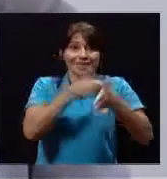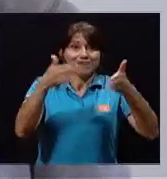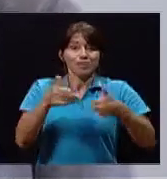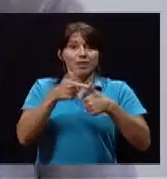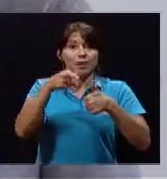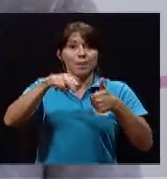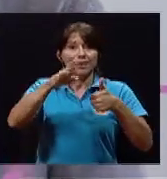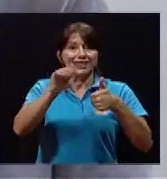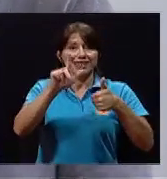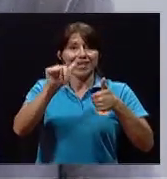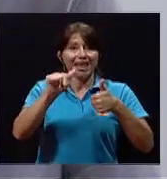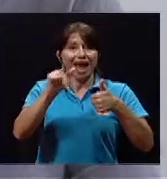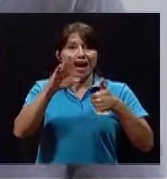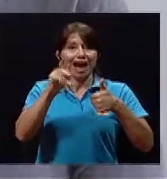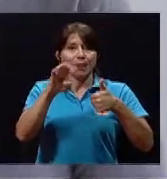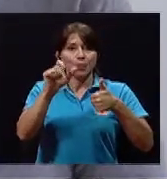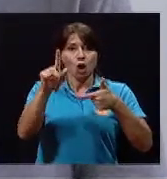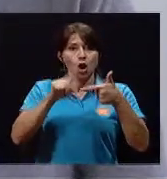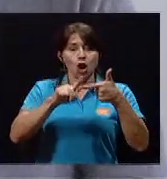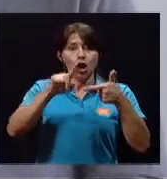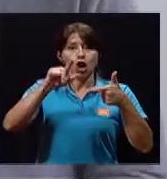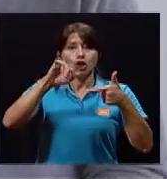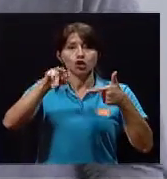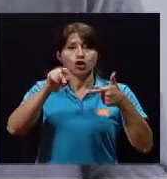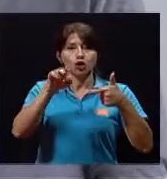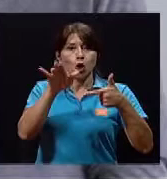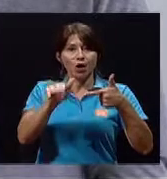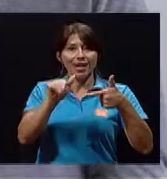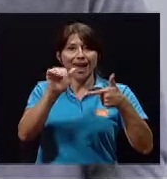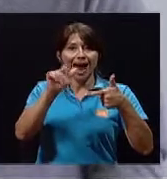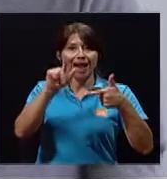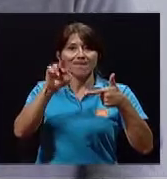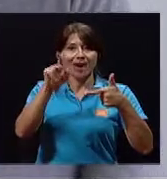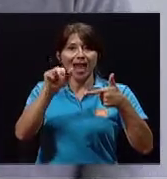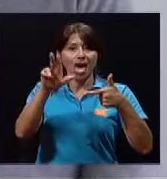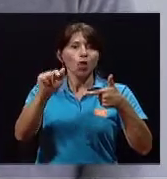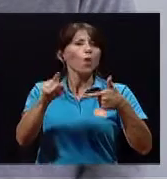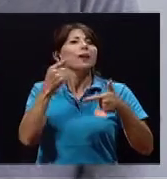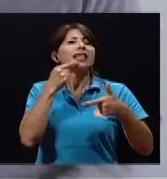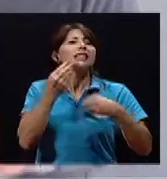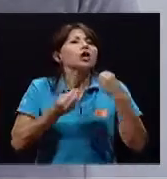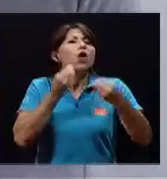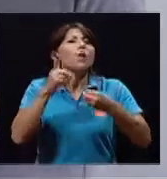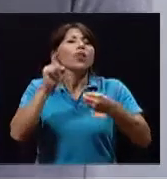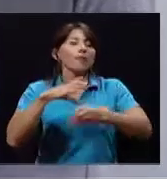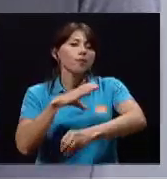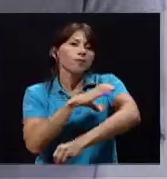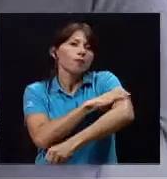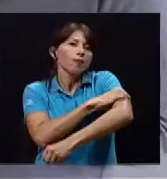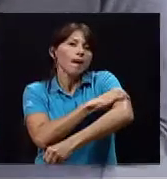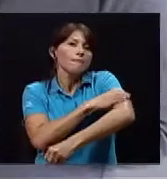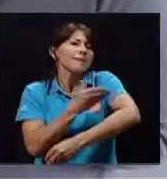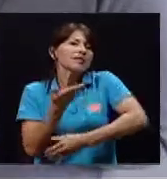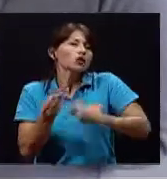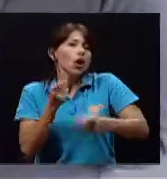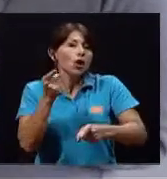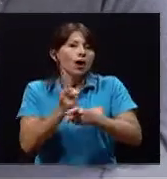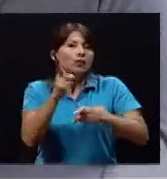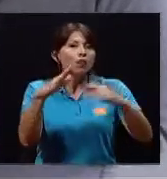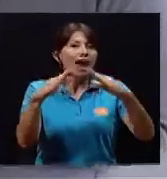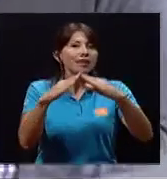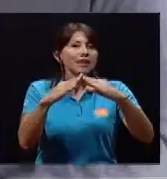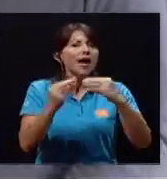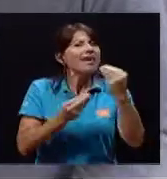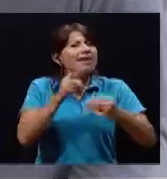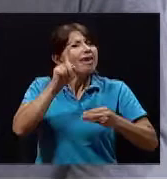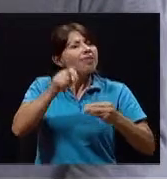Priscila Carmiol y Johnny Alvarado, quienes nos dirán cómo tomarnos la presión adecuadamente en casa. Johnny, ¿qué consideraciones debe tener la gente en